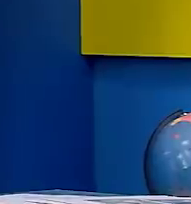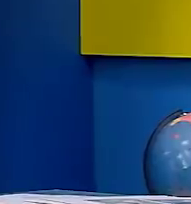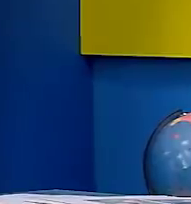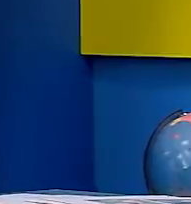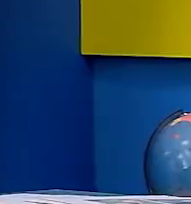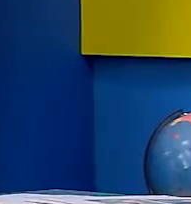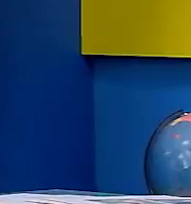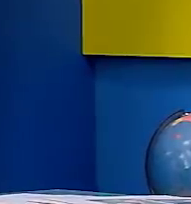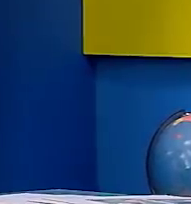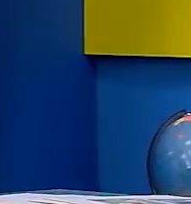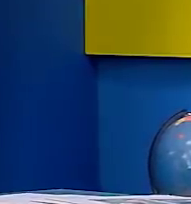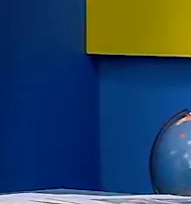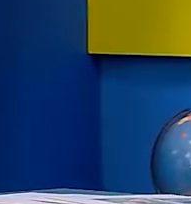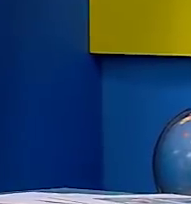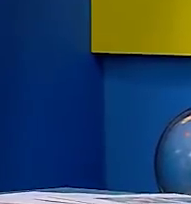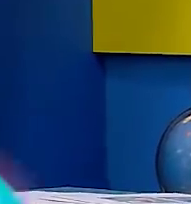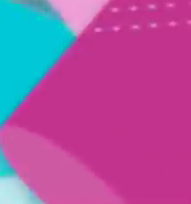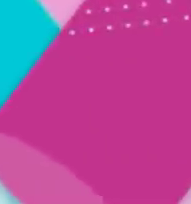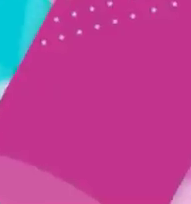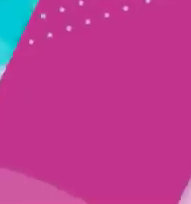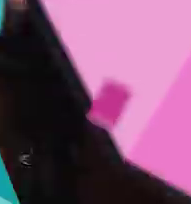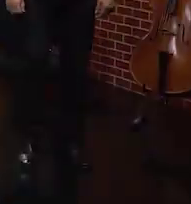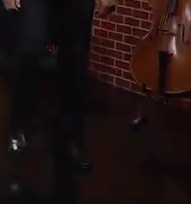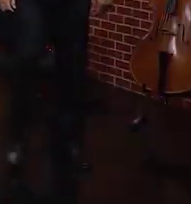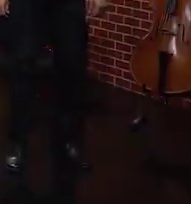Pero antes, vamos a una cápsula musical.